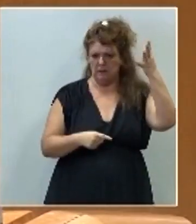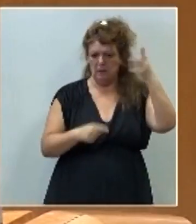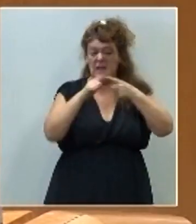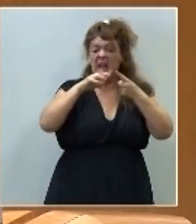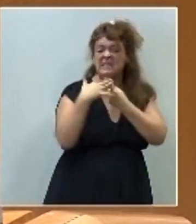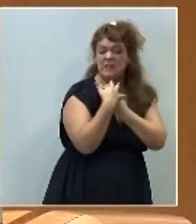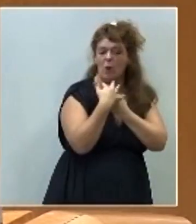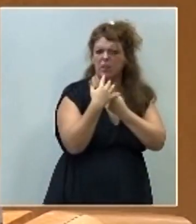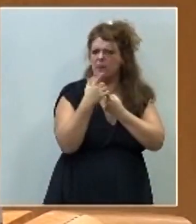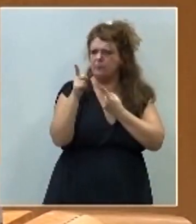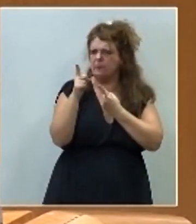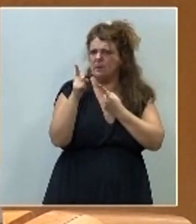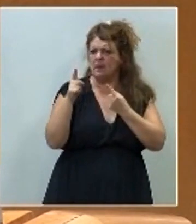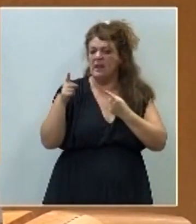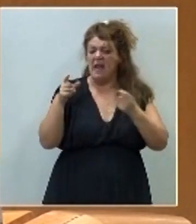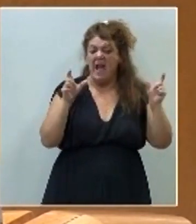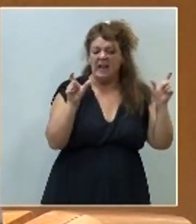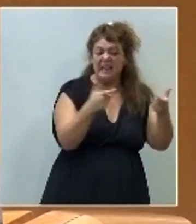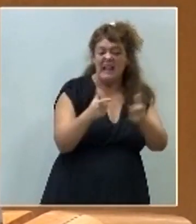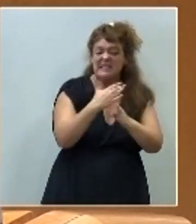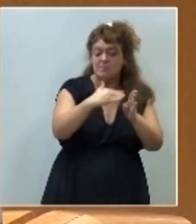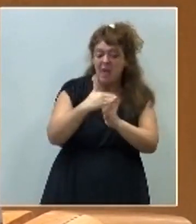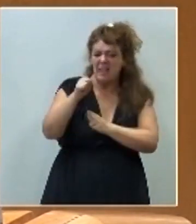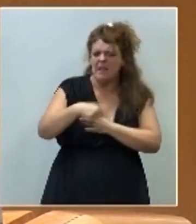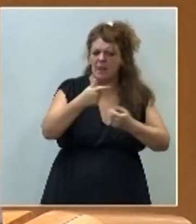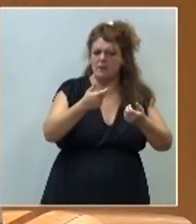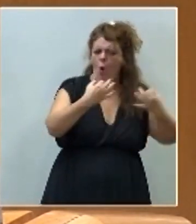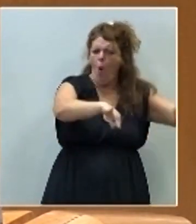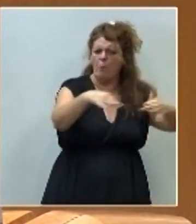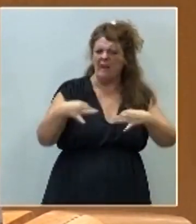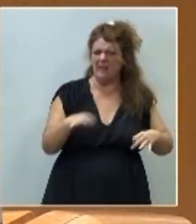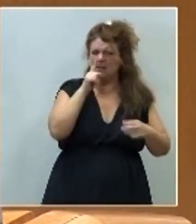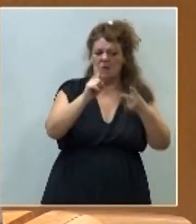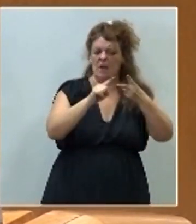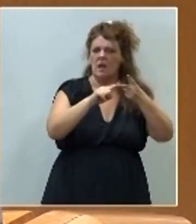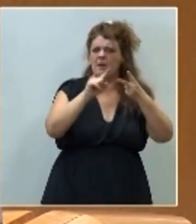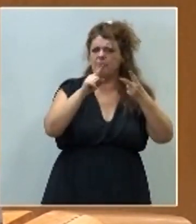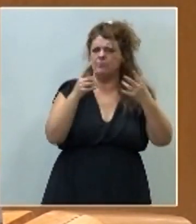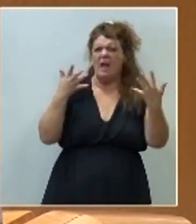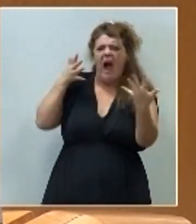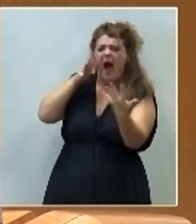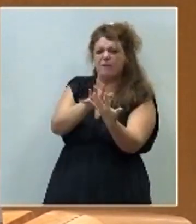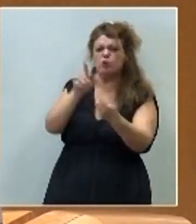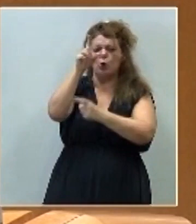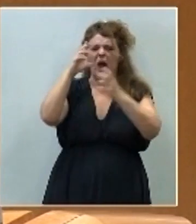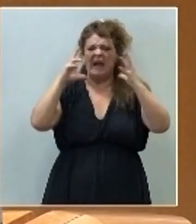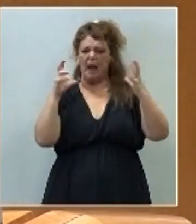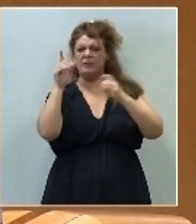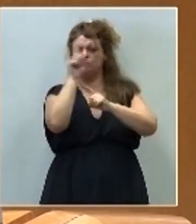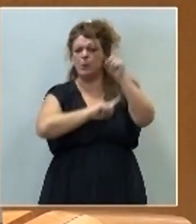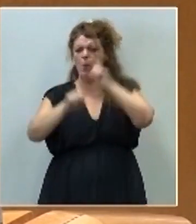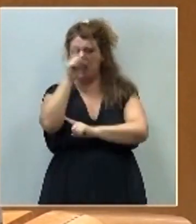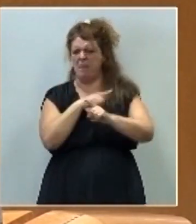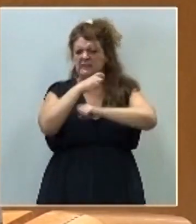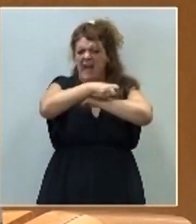la situación en la que va a dejar usted las clases medias y humildes. Segundo, renunciar a afrontar los grandes problemas estructurales de